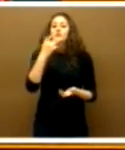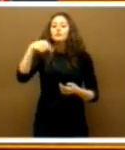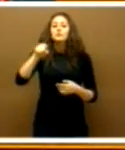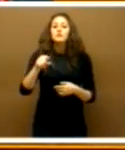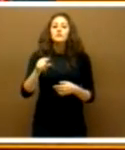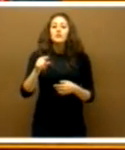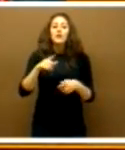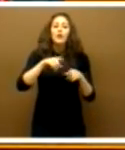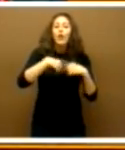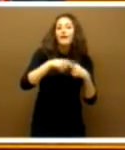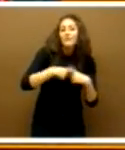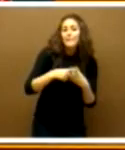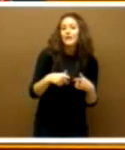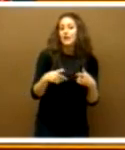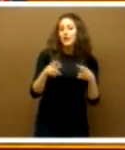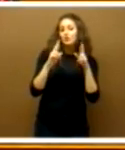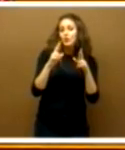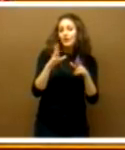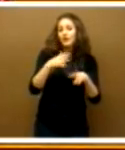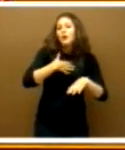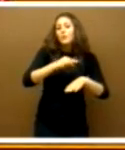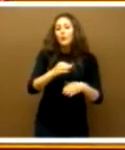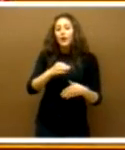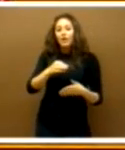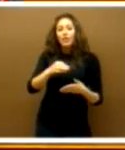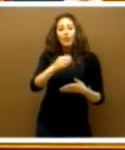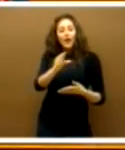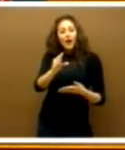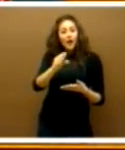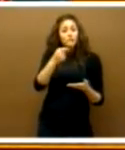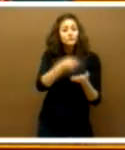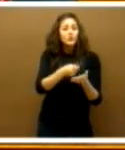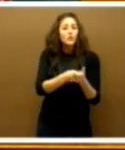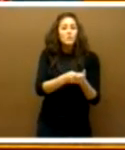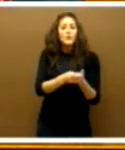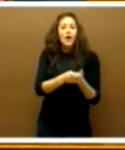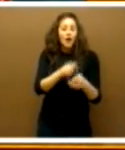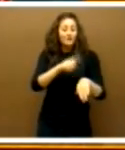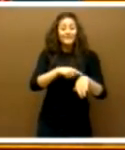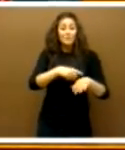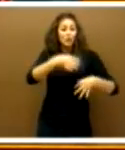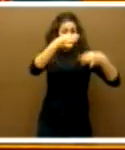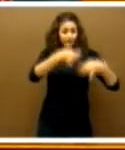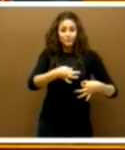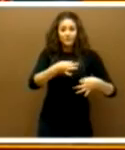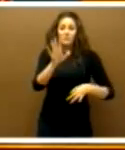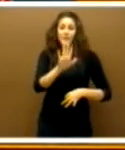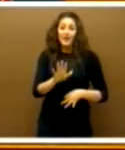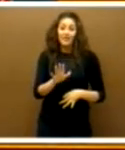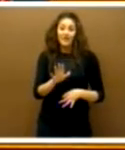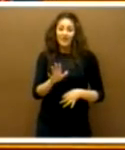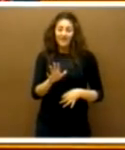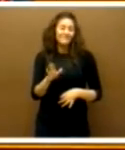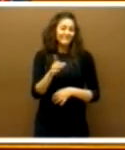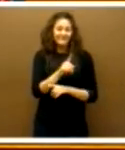suerte las familias de poderlas cobrar en tiempo y en forma, que parece ser, señora consejera, que tampoco.